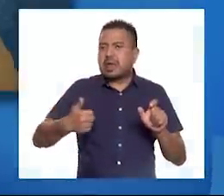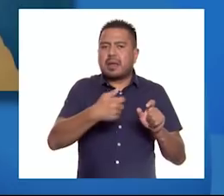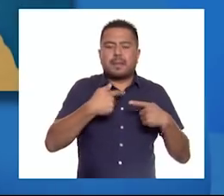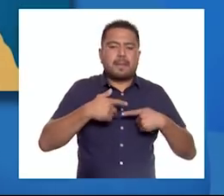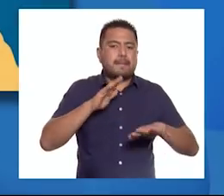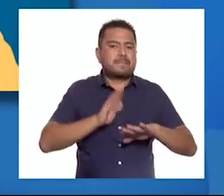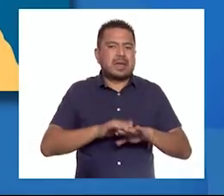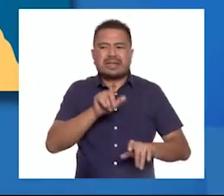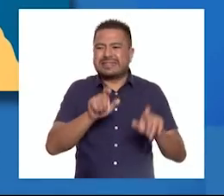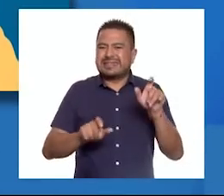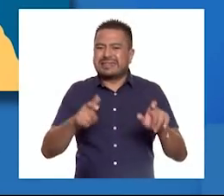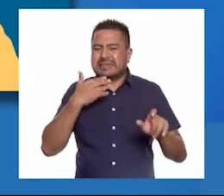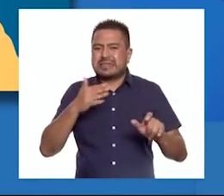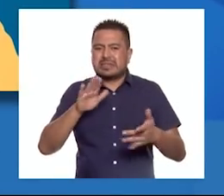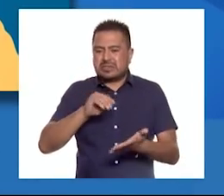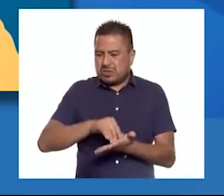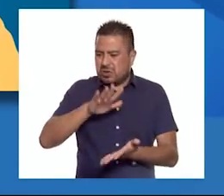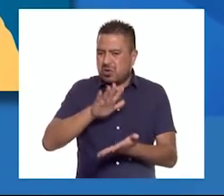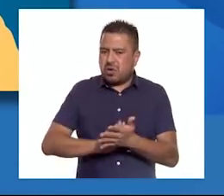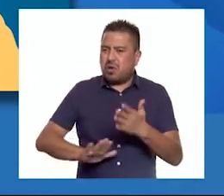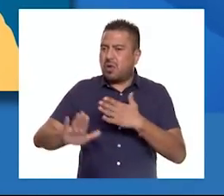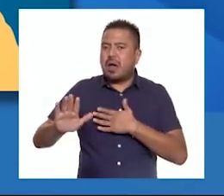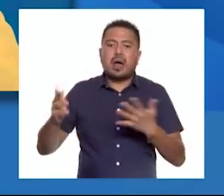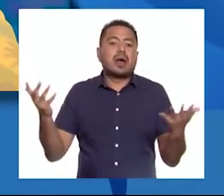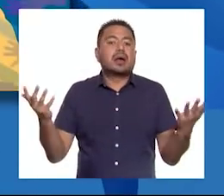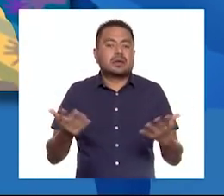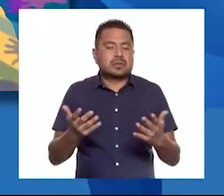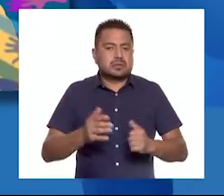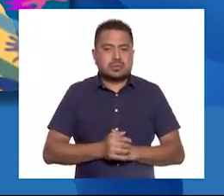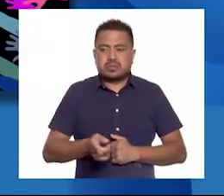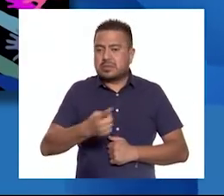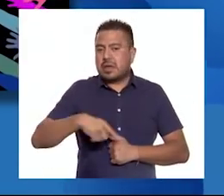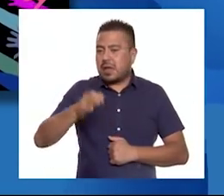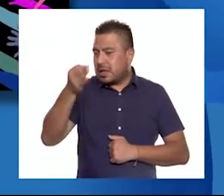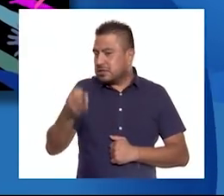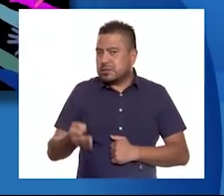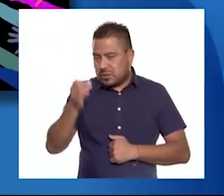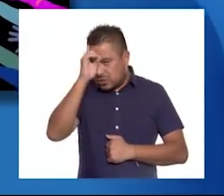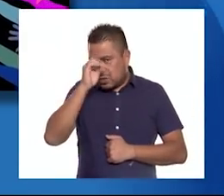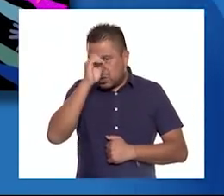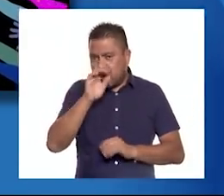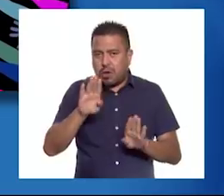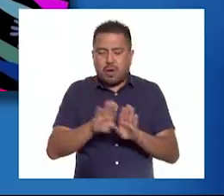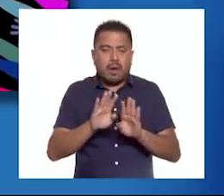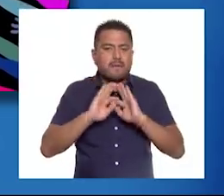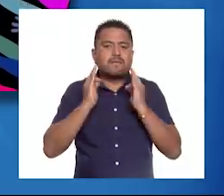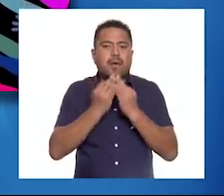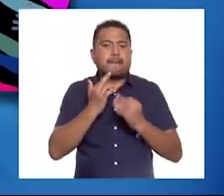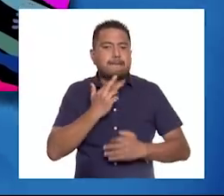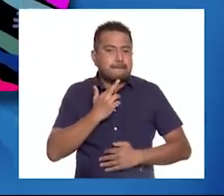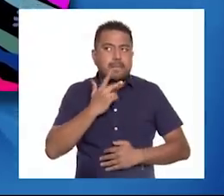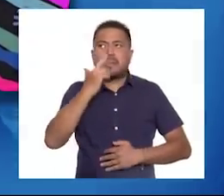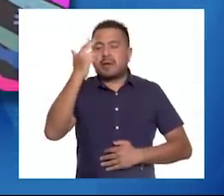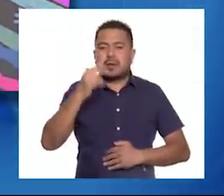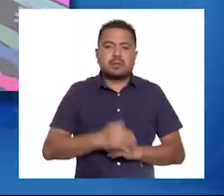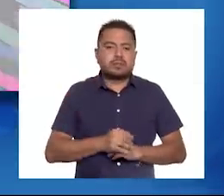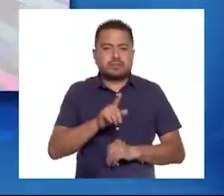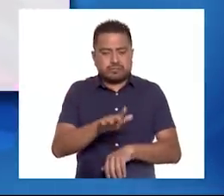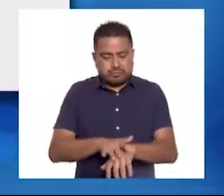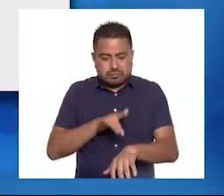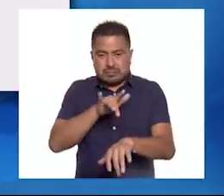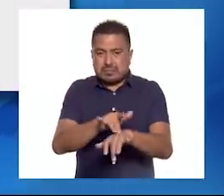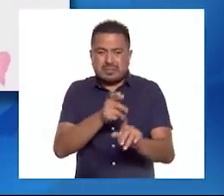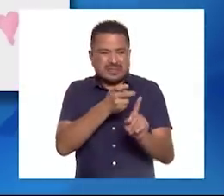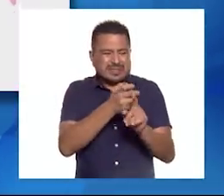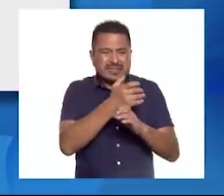más disciplinados y comprometidos con lo que hacemos, aceptando la crítica como una forma para mejorar. Enfrentar la